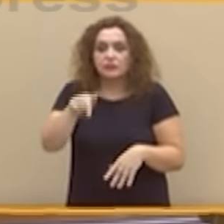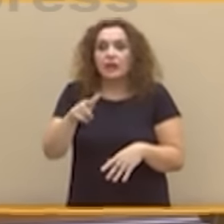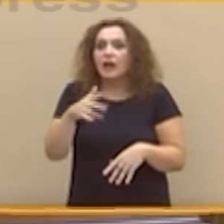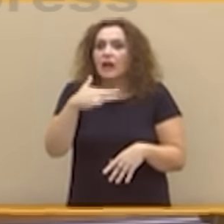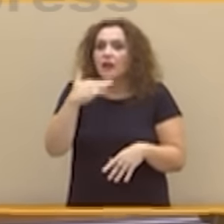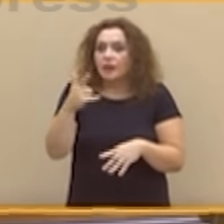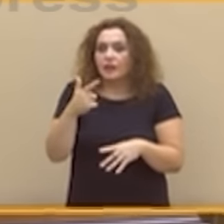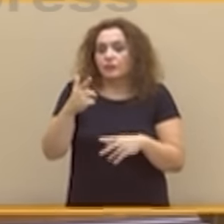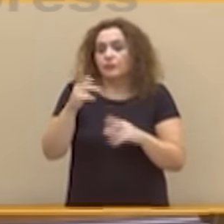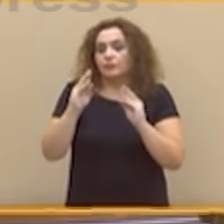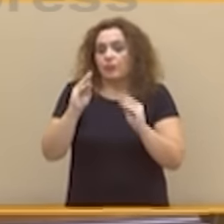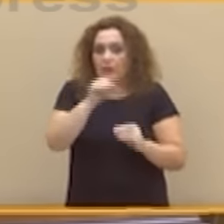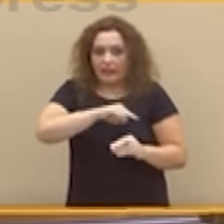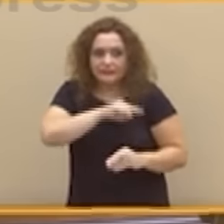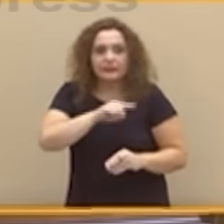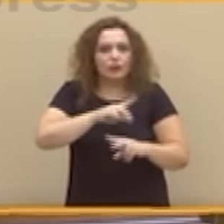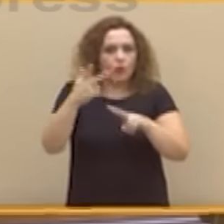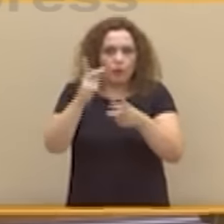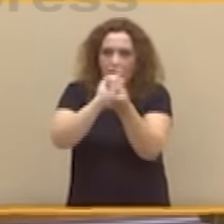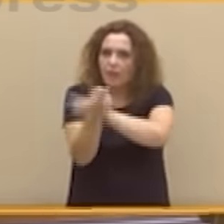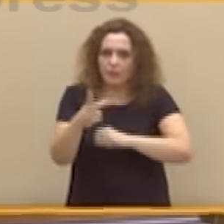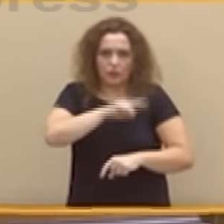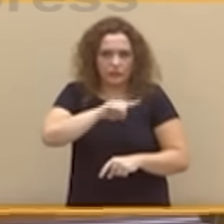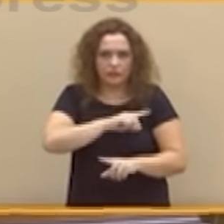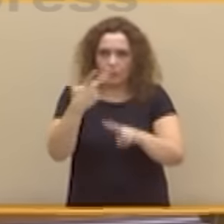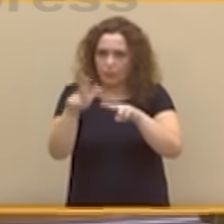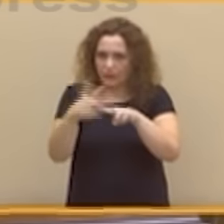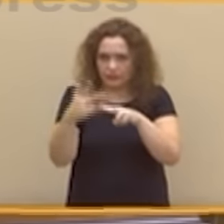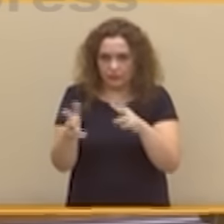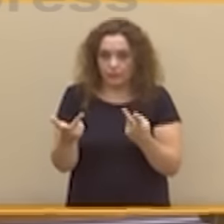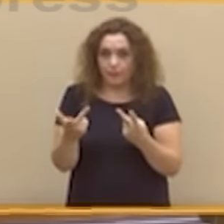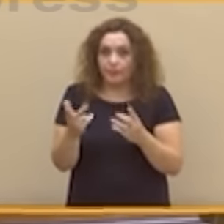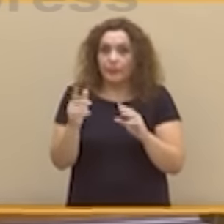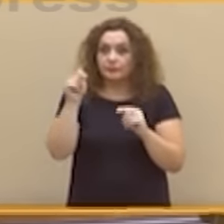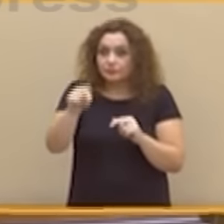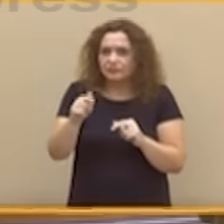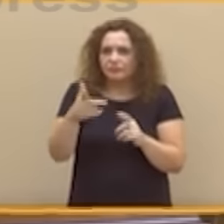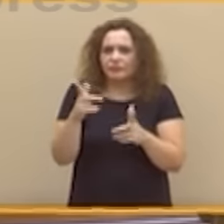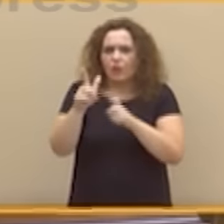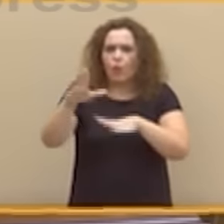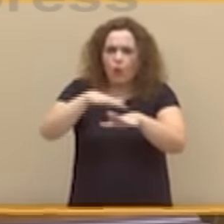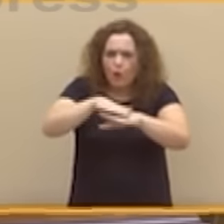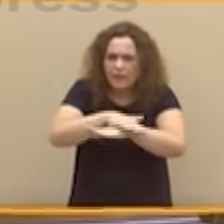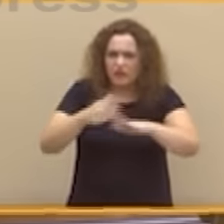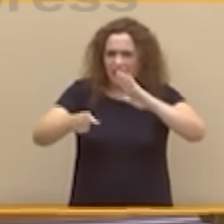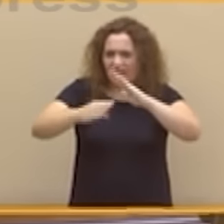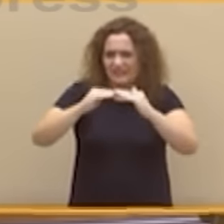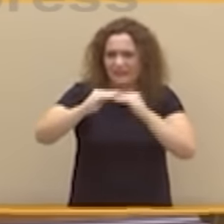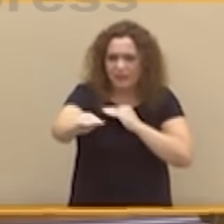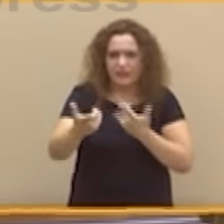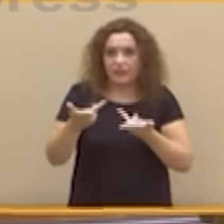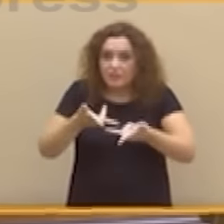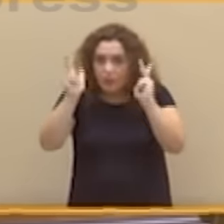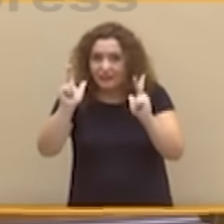institucional de nuestro país. Un Gobierno presidido por usted, lejos de ser un Gobierno de la estabilidad democrática, lo sería de la